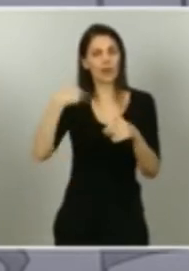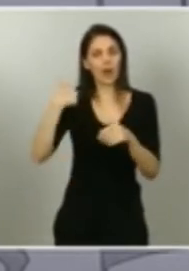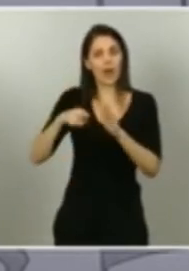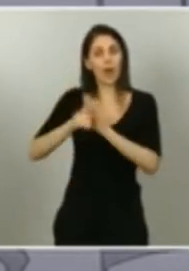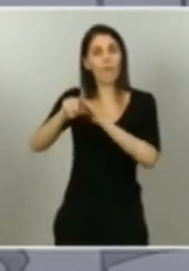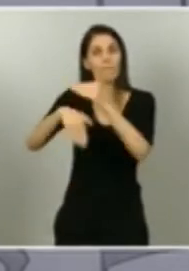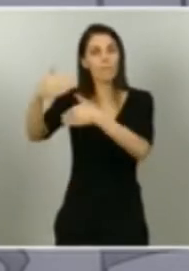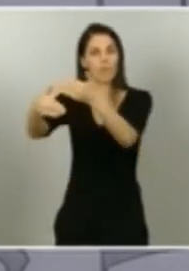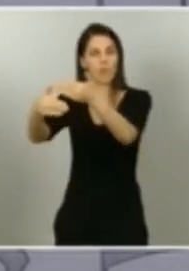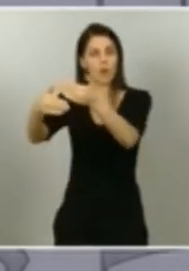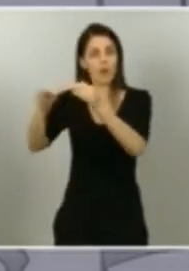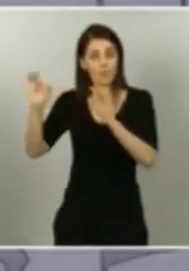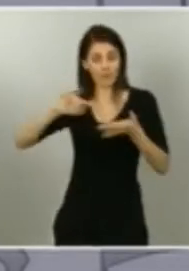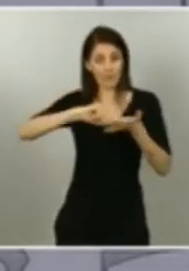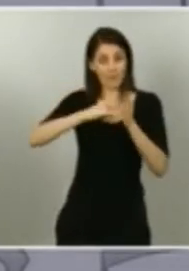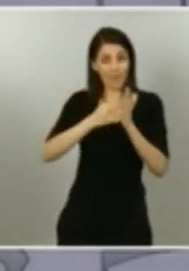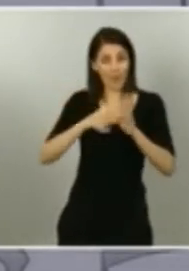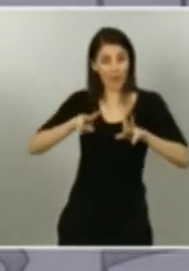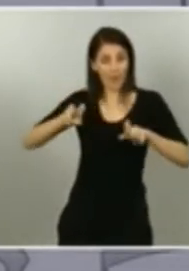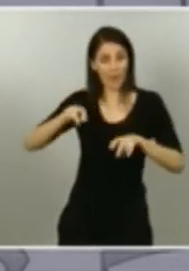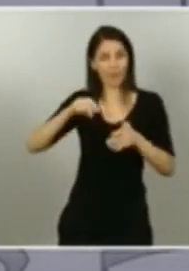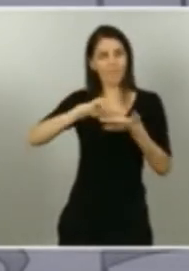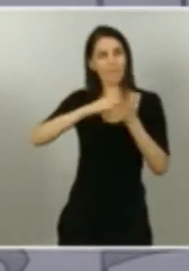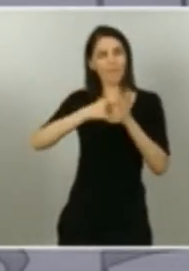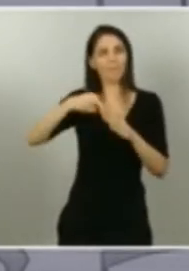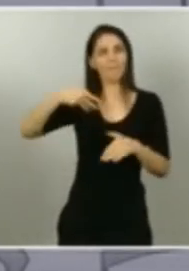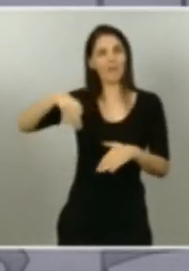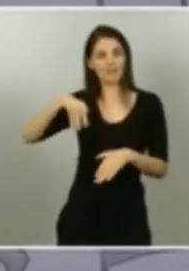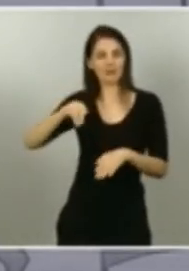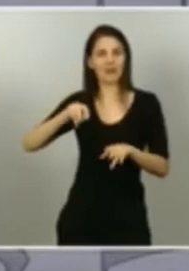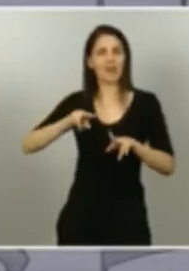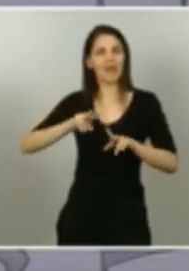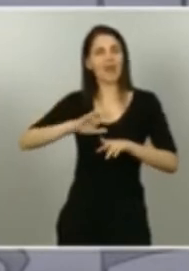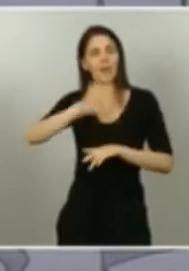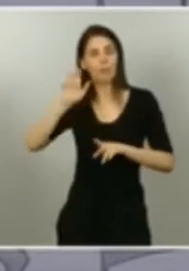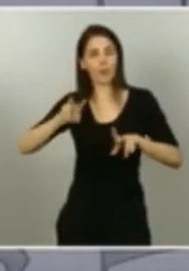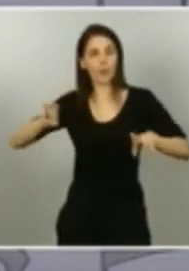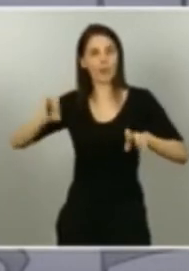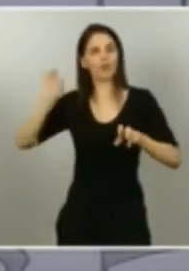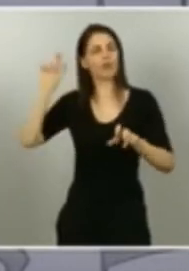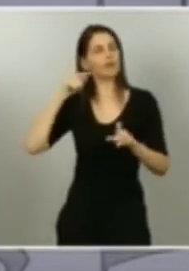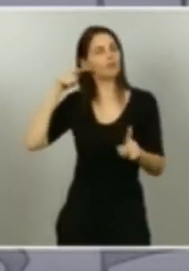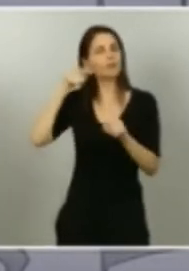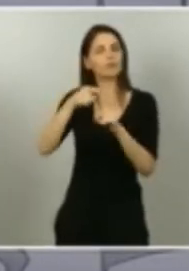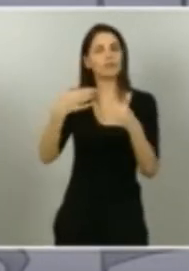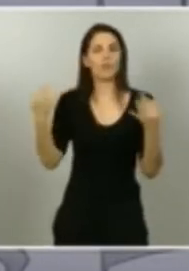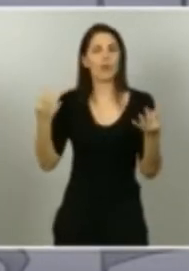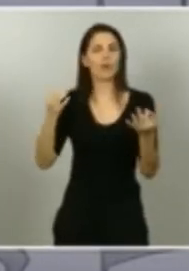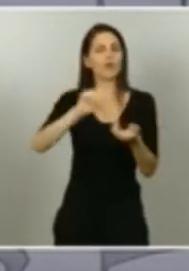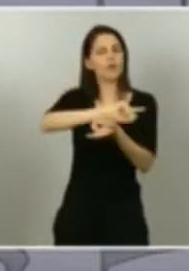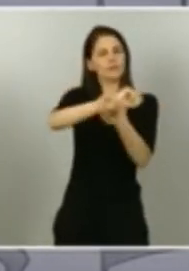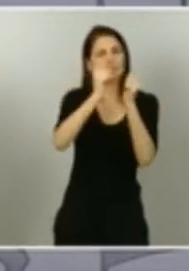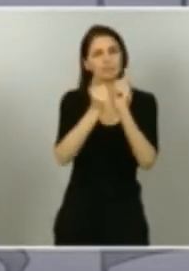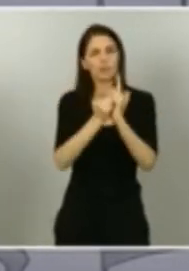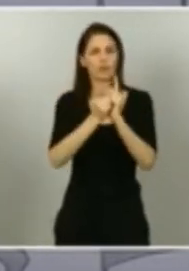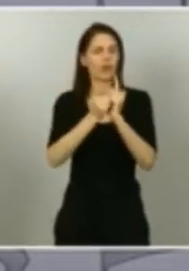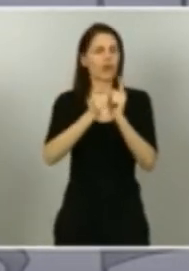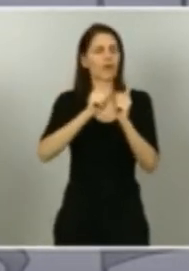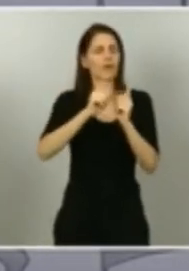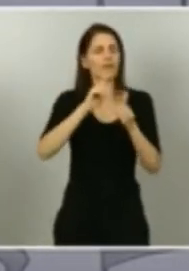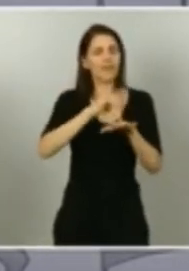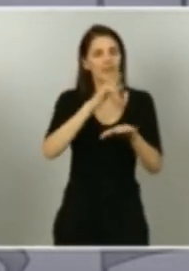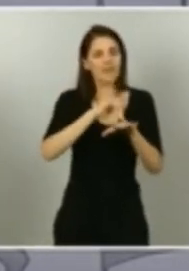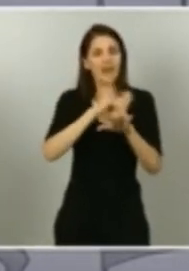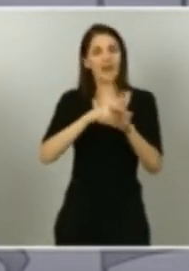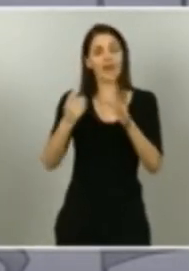concentrará en la transformación medioambiental, en la transición digital y en la creación de empleo. Y de un empleo que tiene que ser